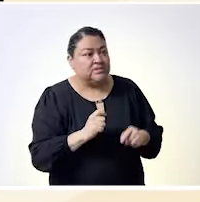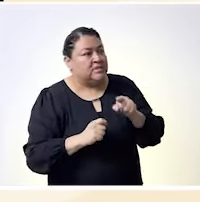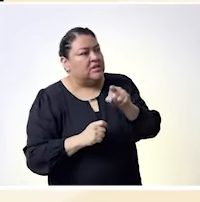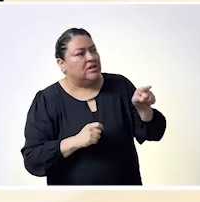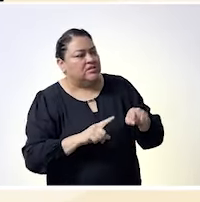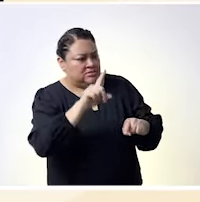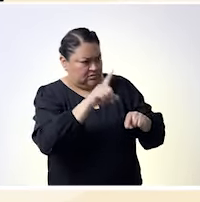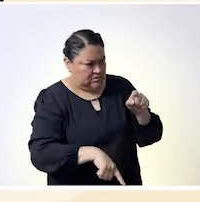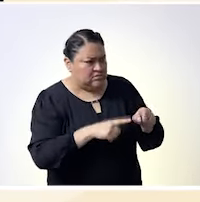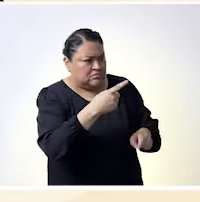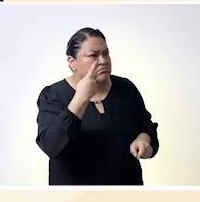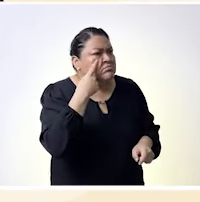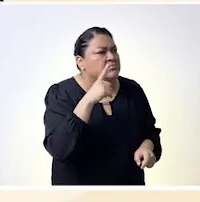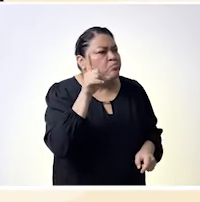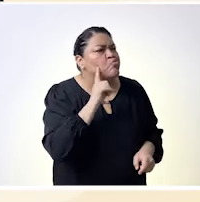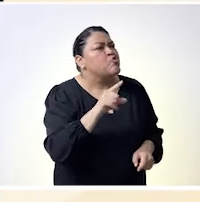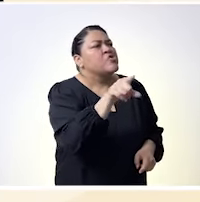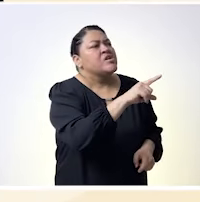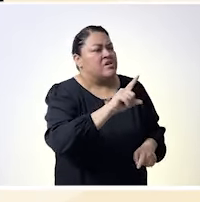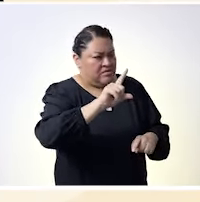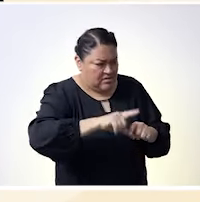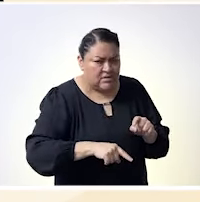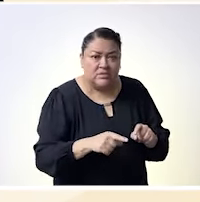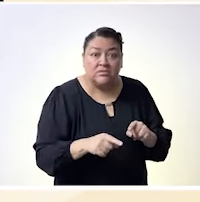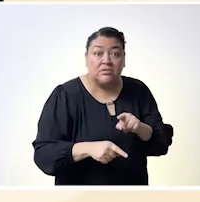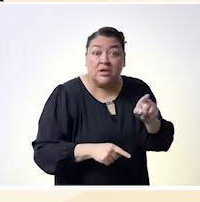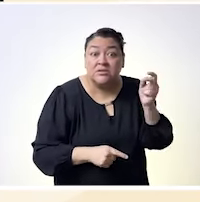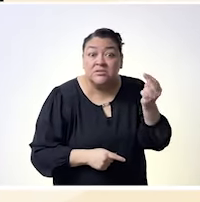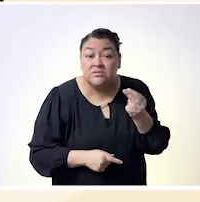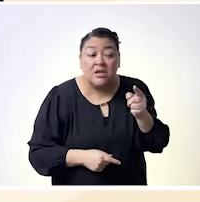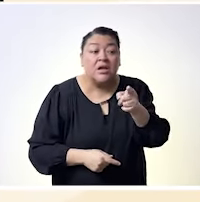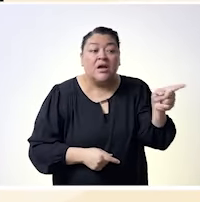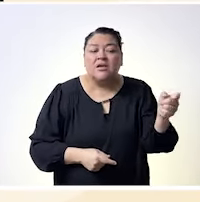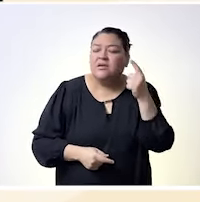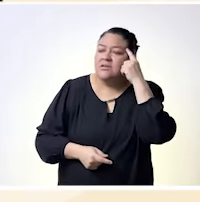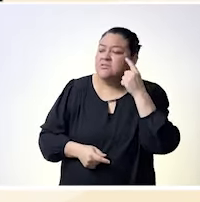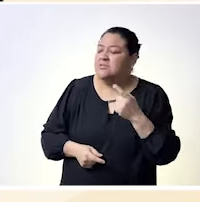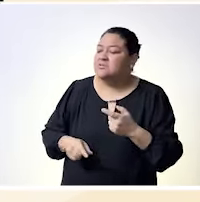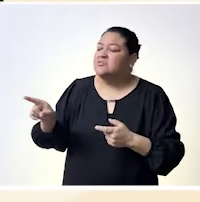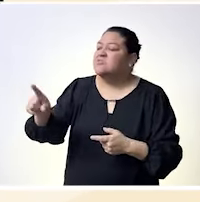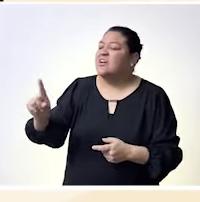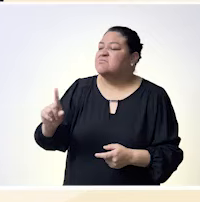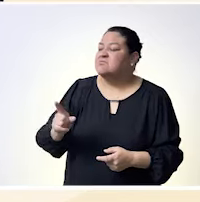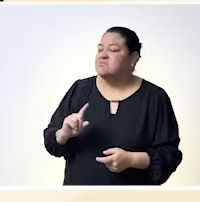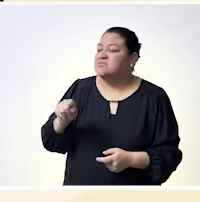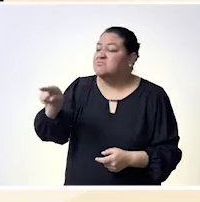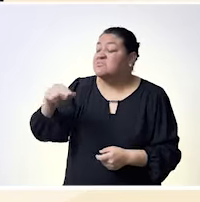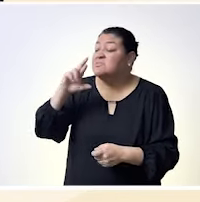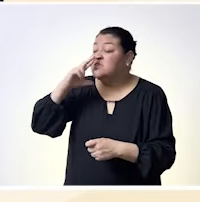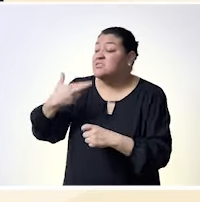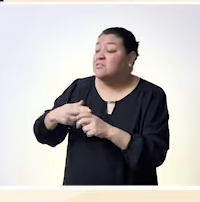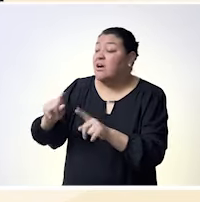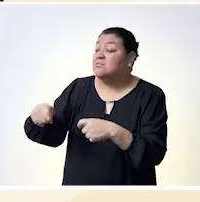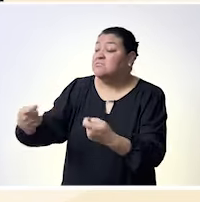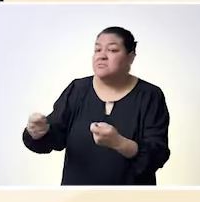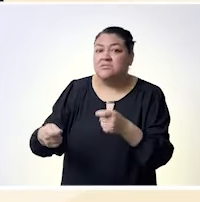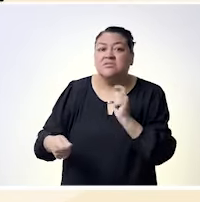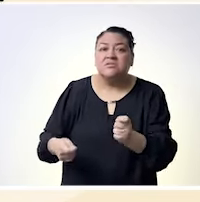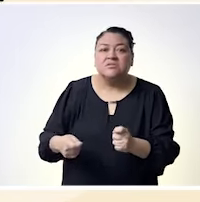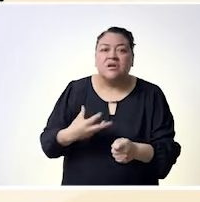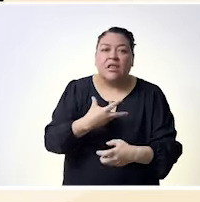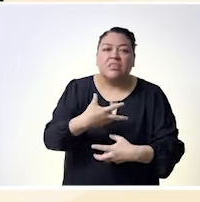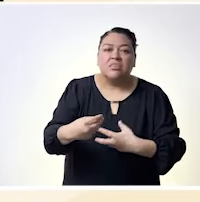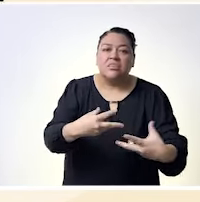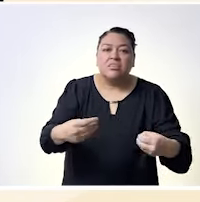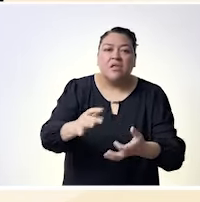quienes están en este sistema de opresión y que pues bueno tendremos que seguir tejiendo redes que de aquí bueno ya estoy viendo